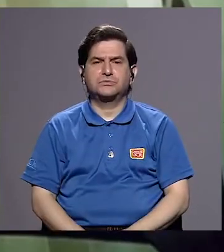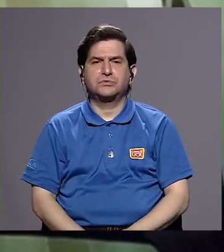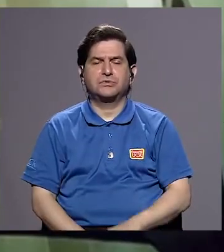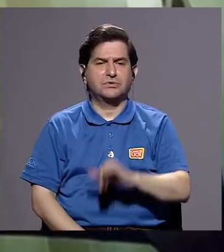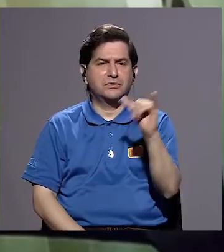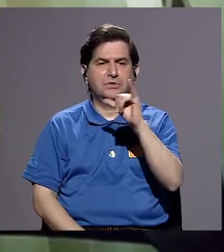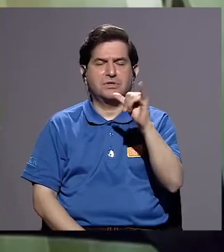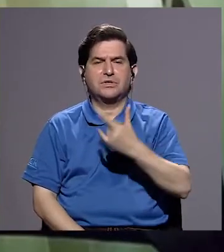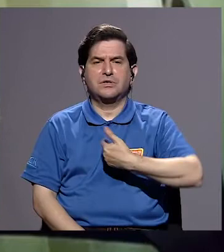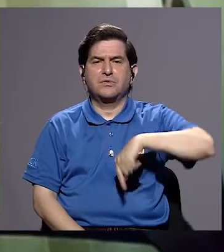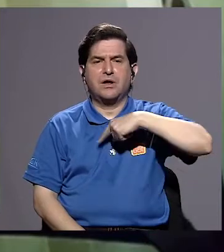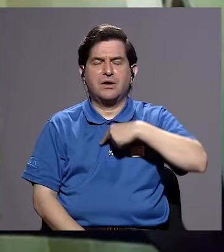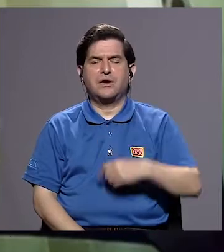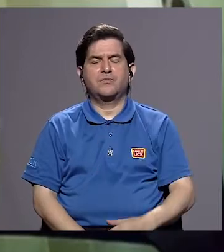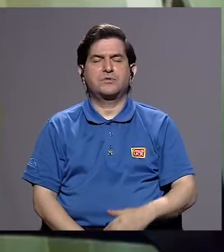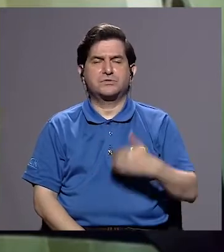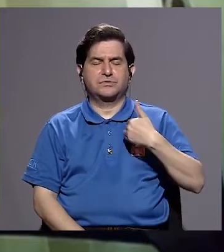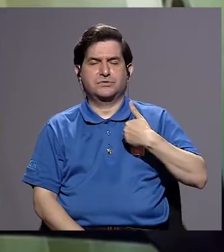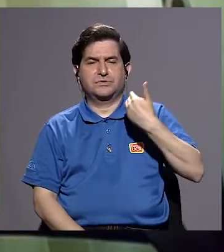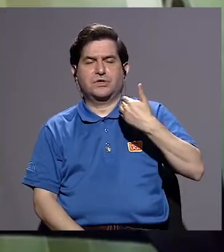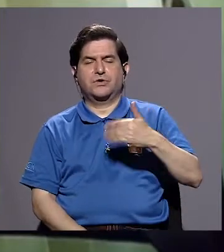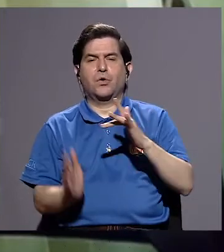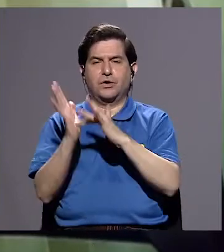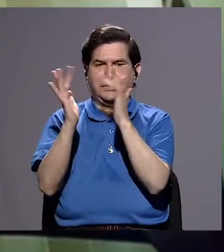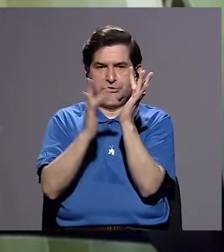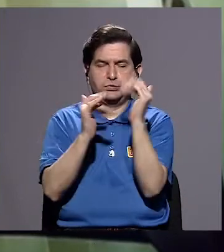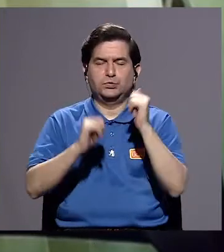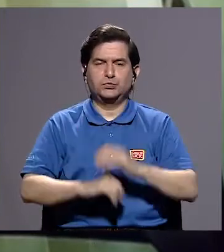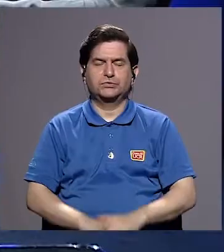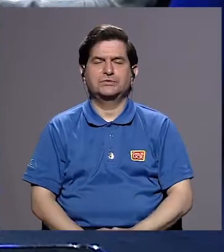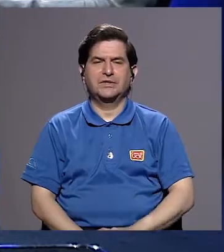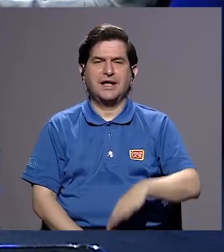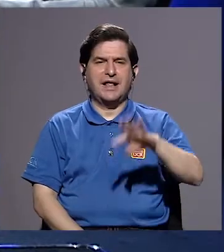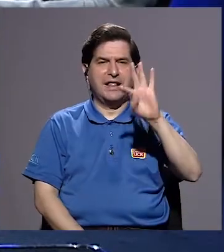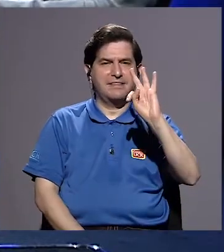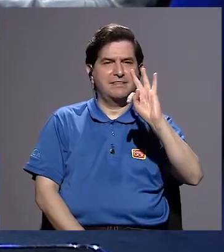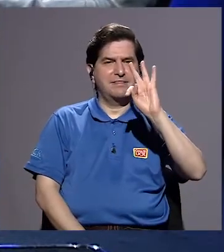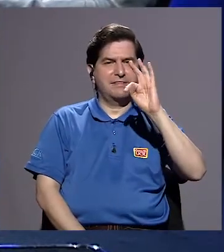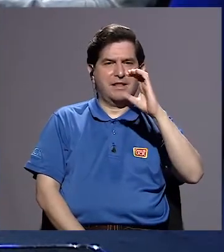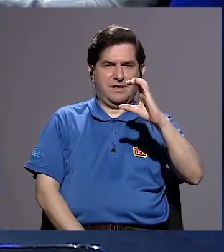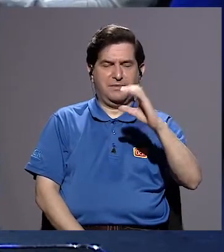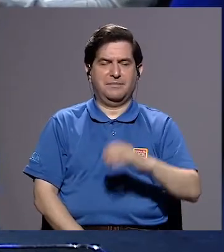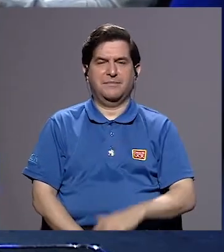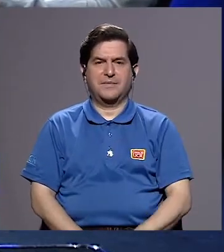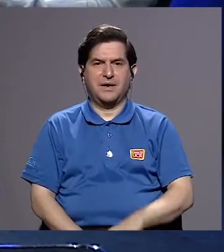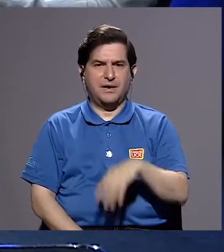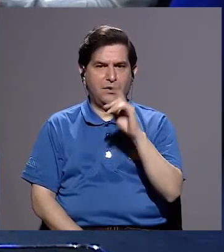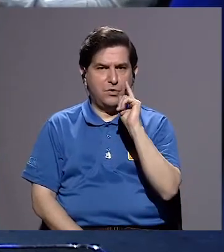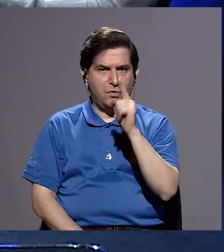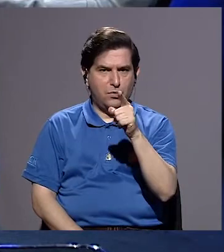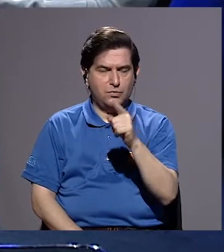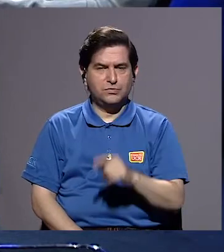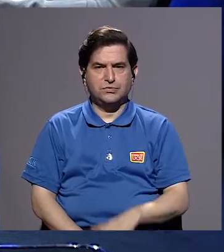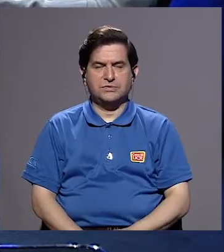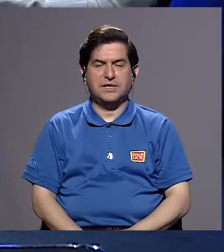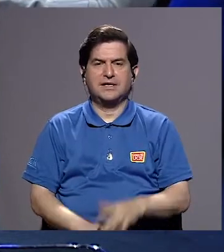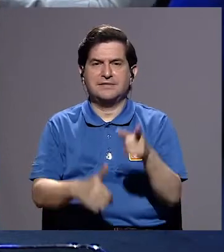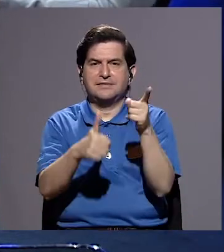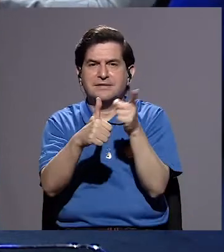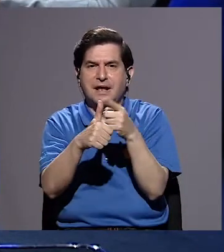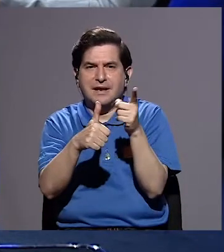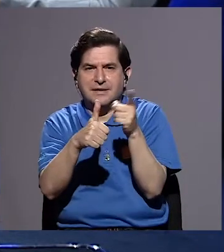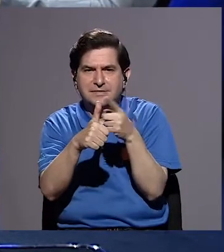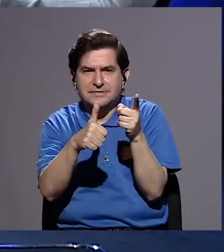hechas a semejanza de nuestro Señor Jesucristo. Doña Telma, usted fue una de las